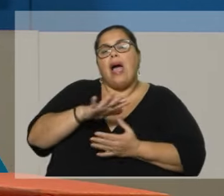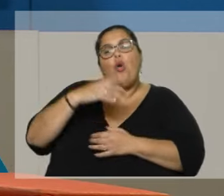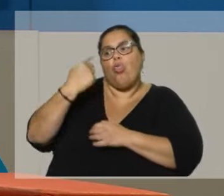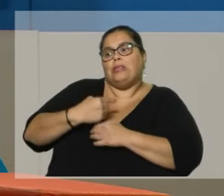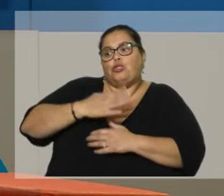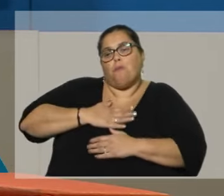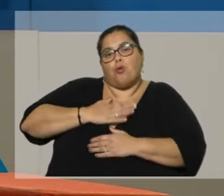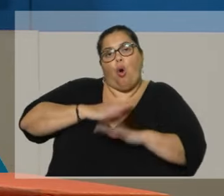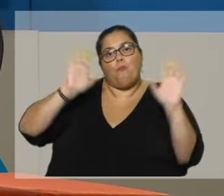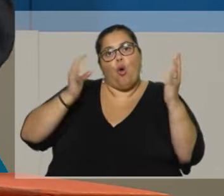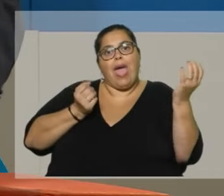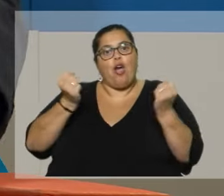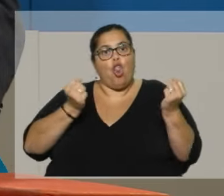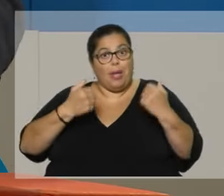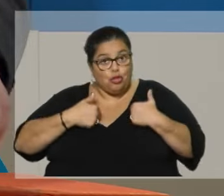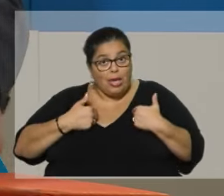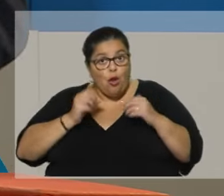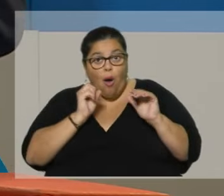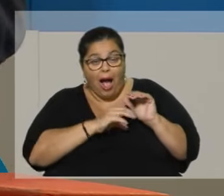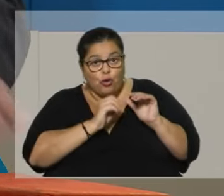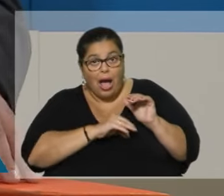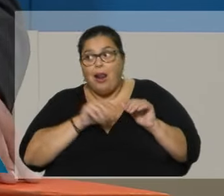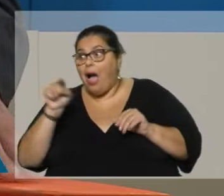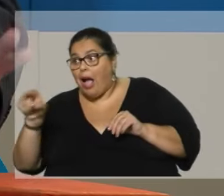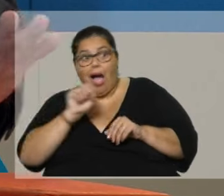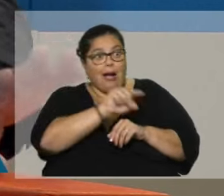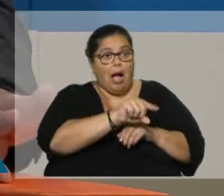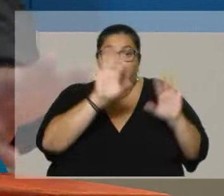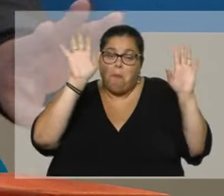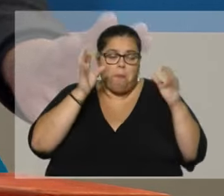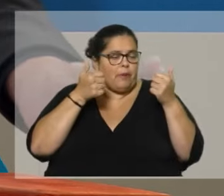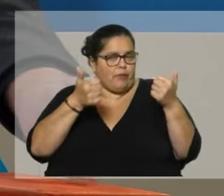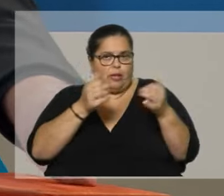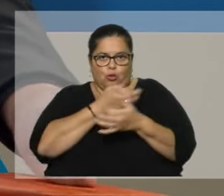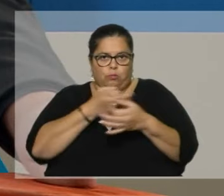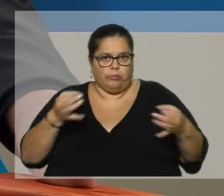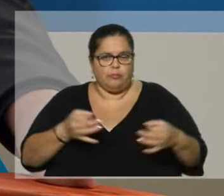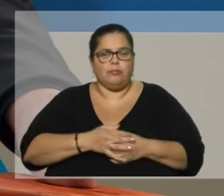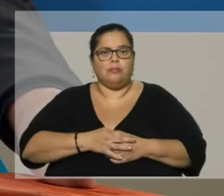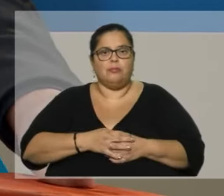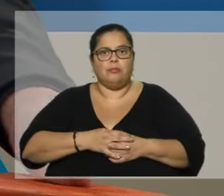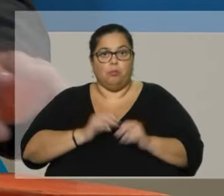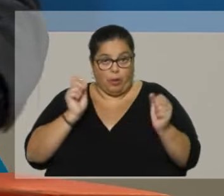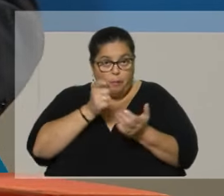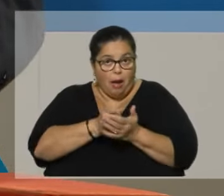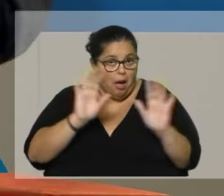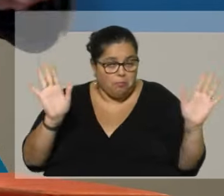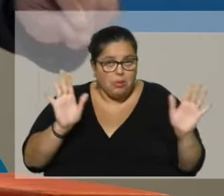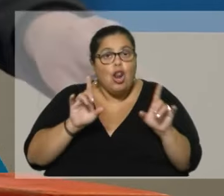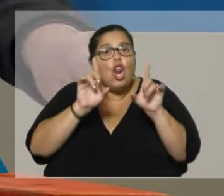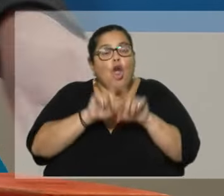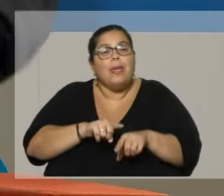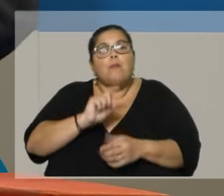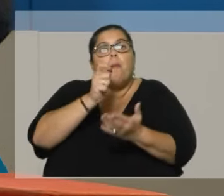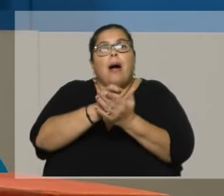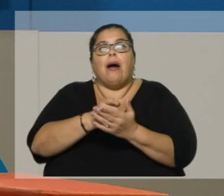su economía. Si el ciudadano quiere ahorrar para el futuro y considera que esa es la forma, perfecto, que lo pague. Igual que paga la cuota